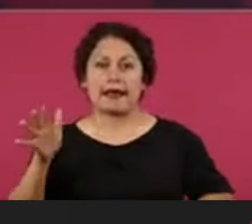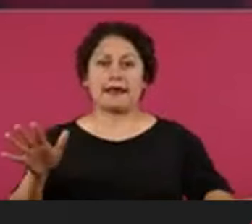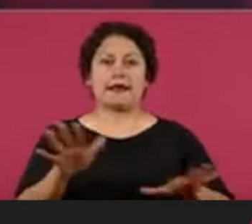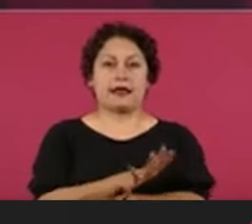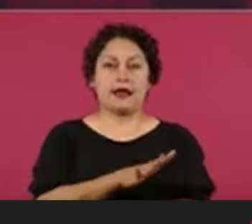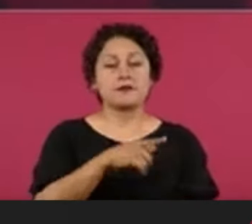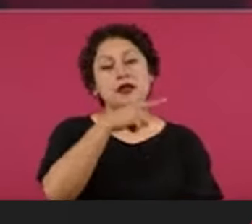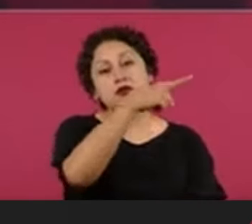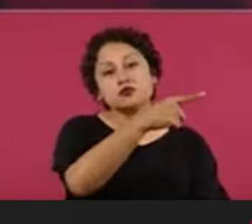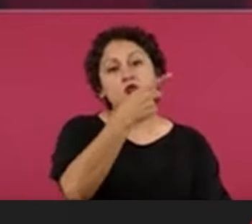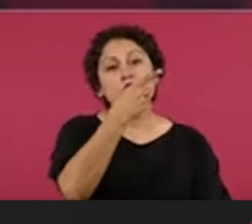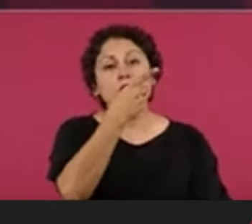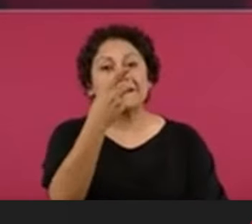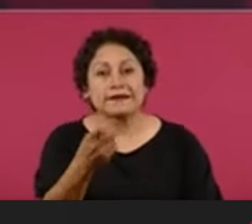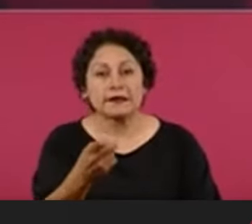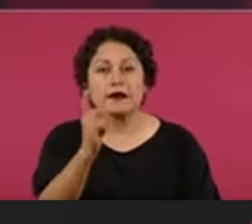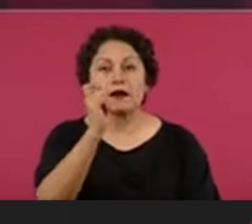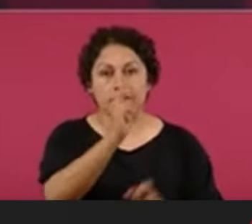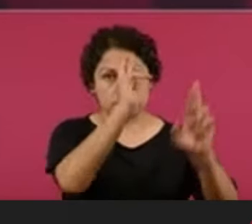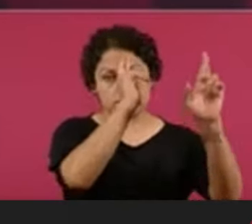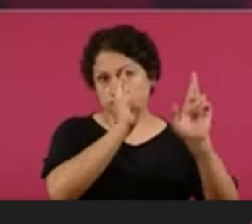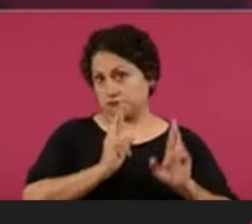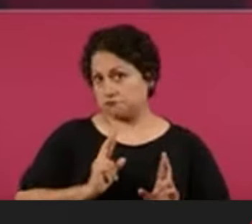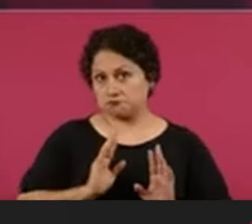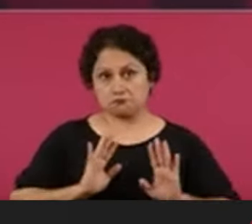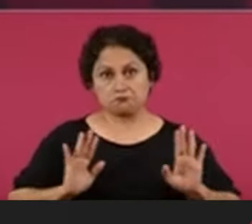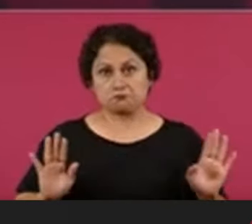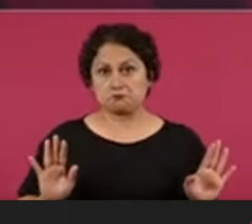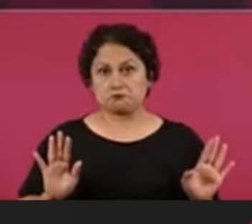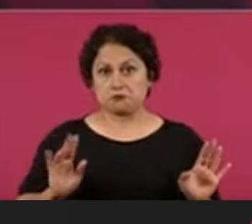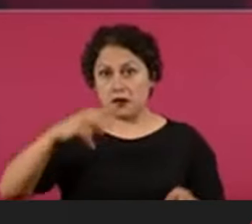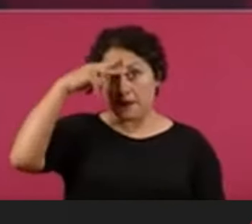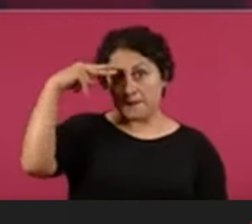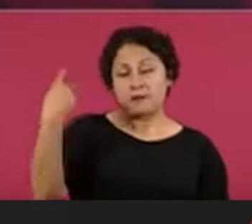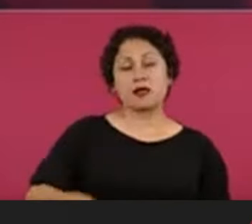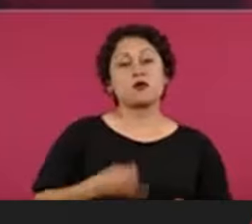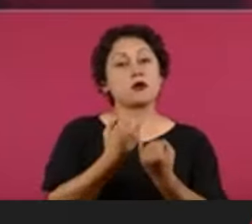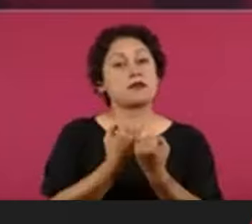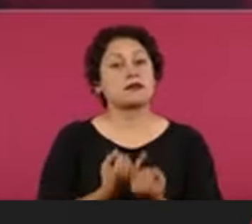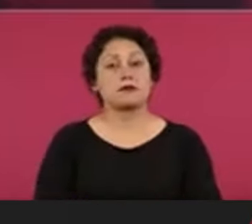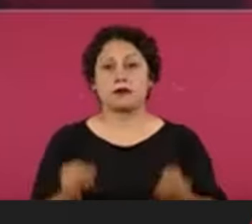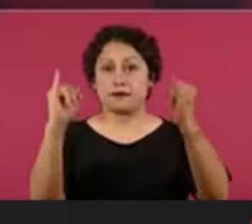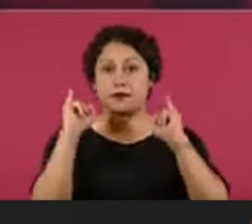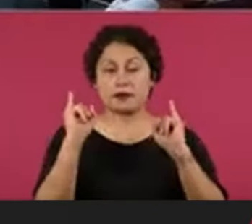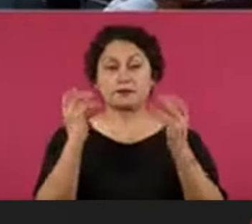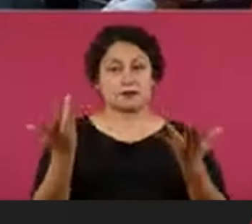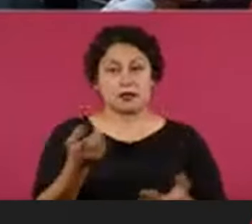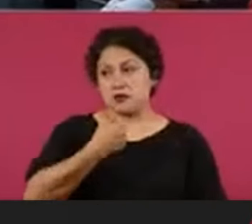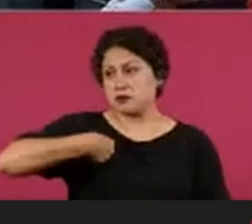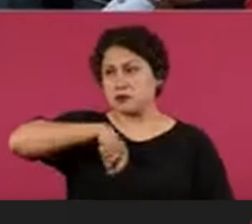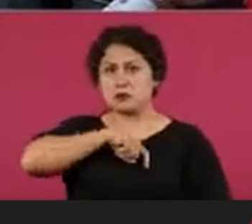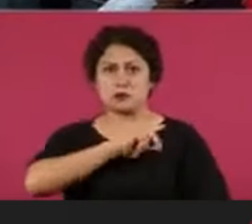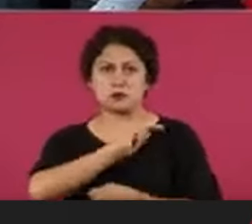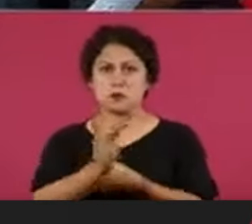de la independencia de México, de la soberanía de nuestro país.